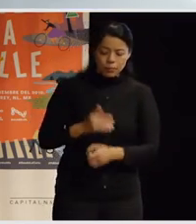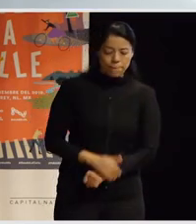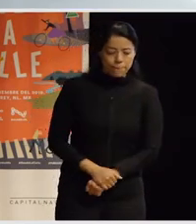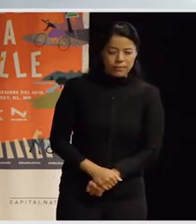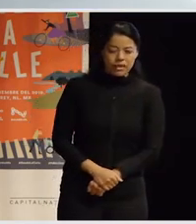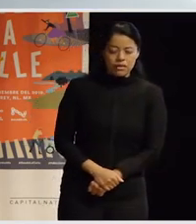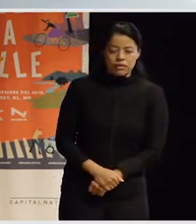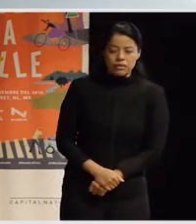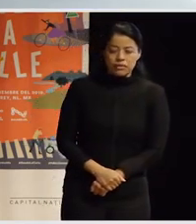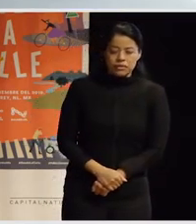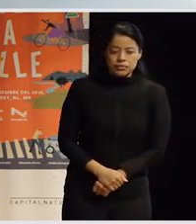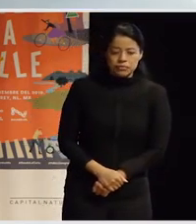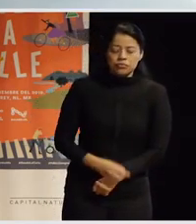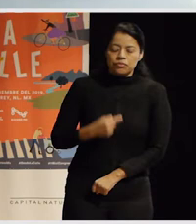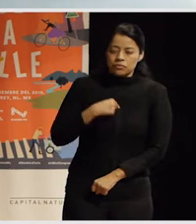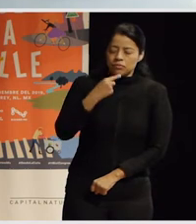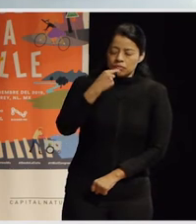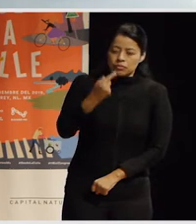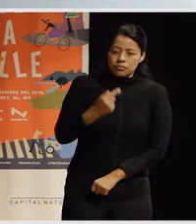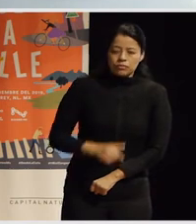Bueno, yo creo que en realidad bueno,